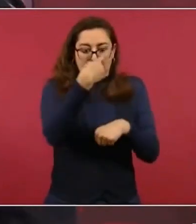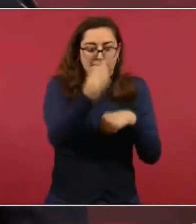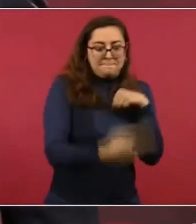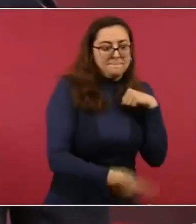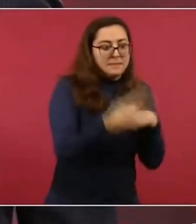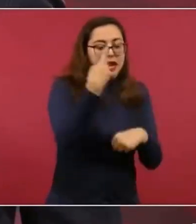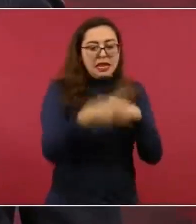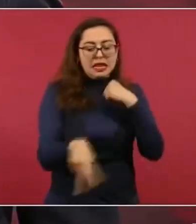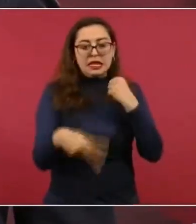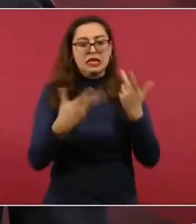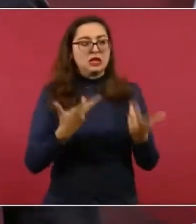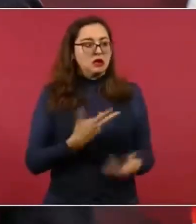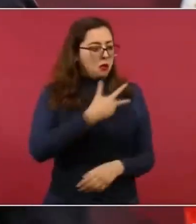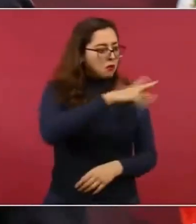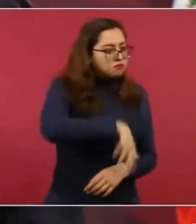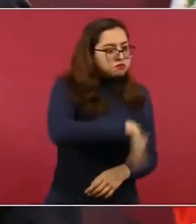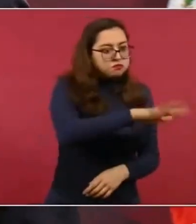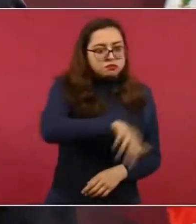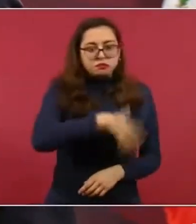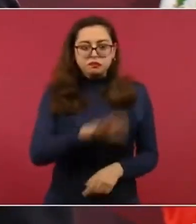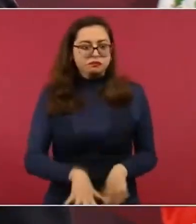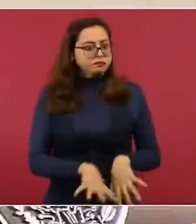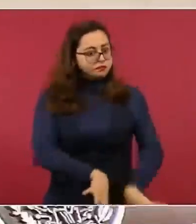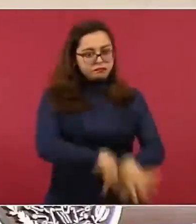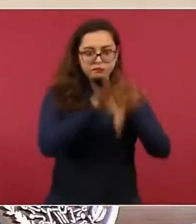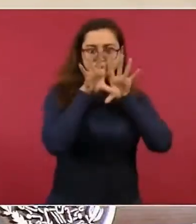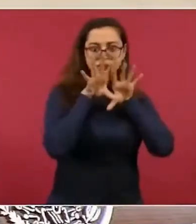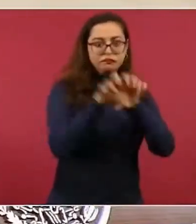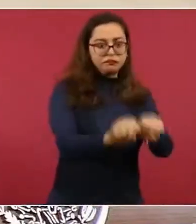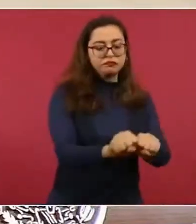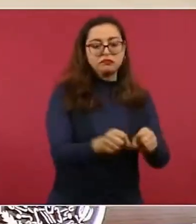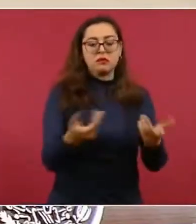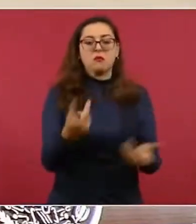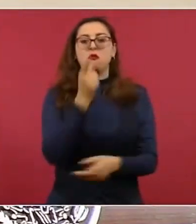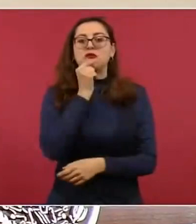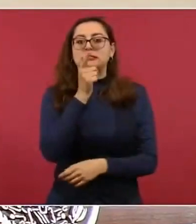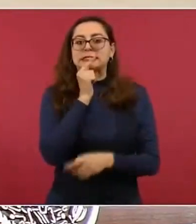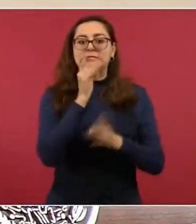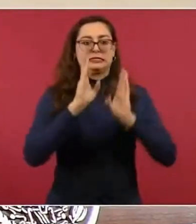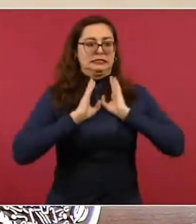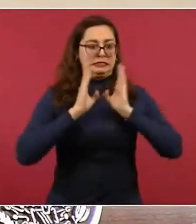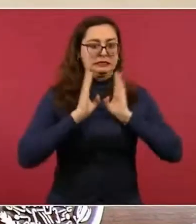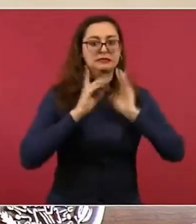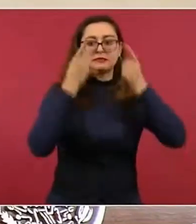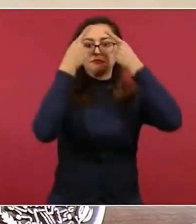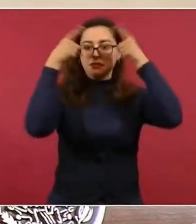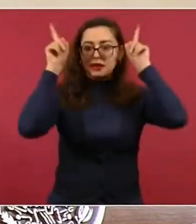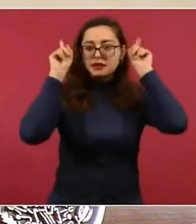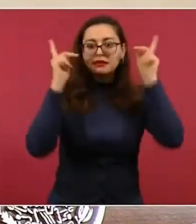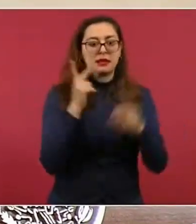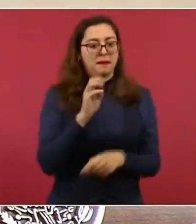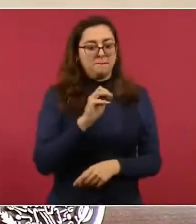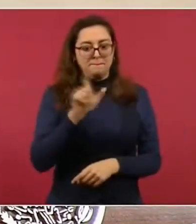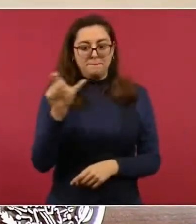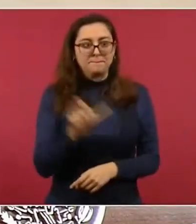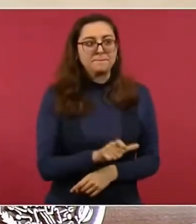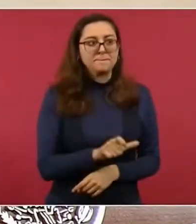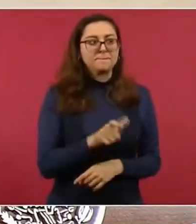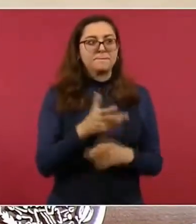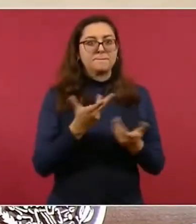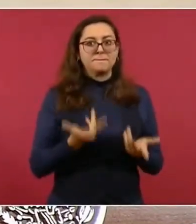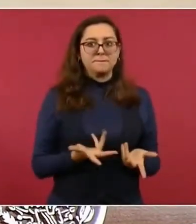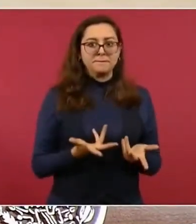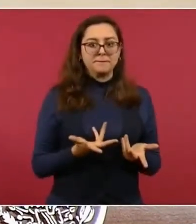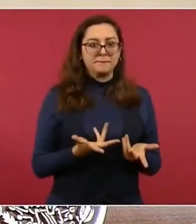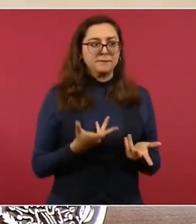elementos de la policía, del Ejército, de la Marina, de Pemex, de todas las